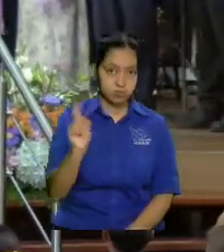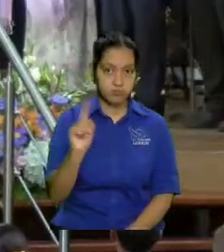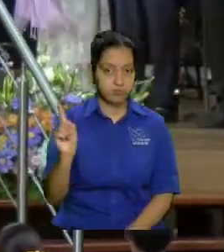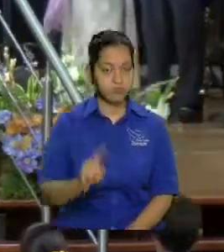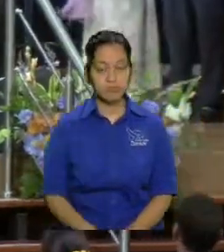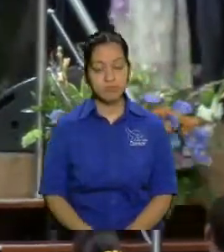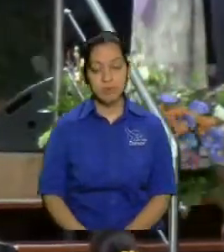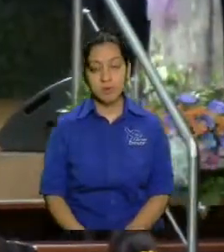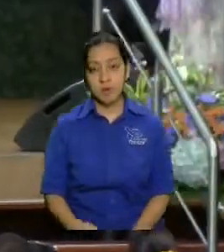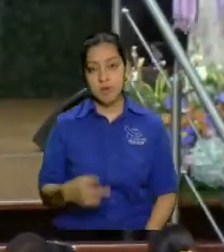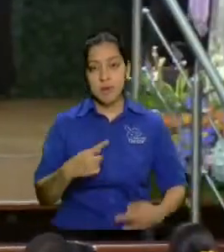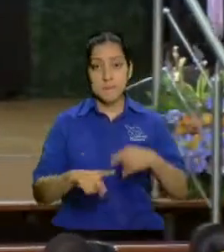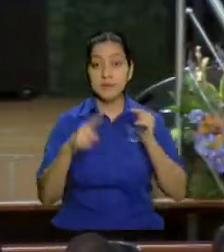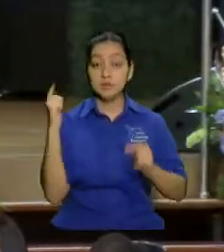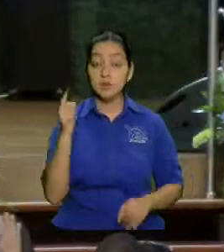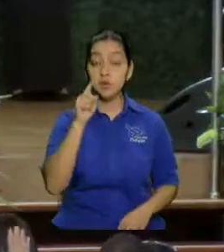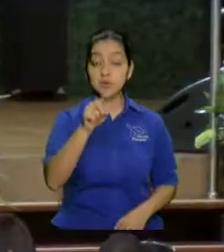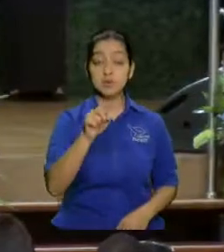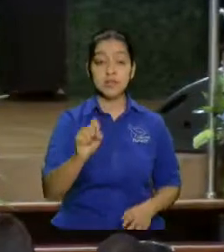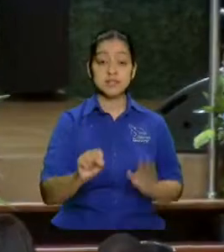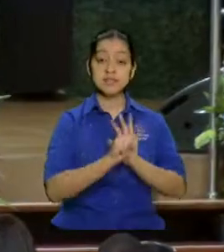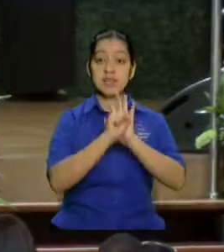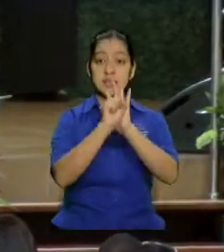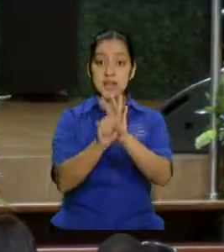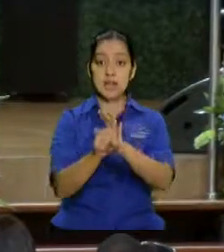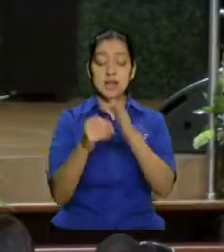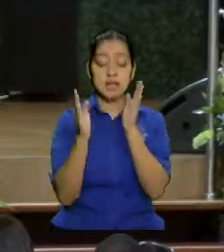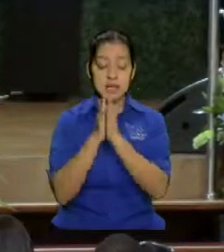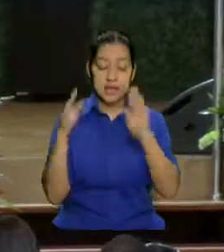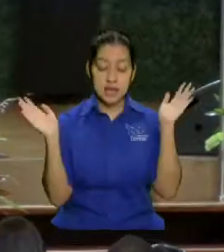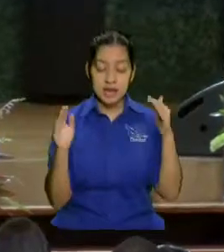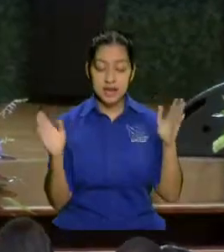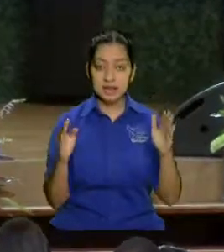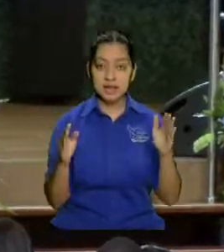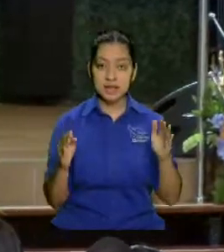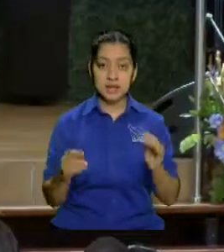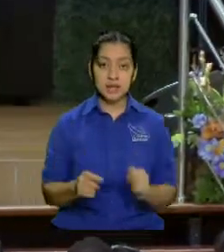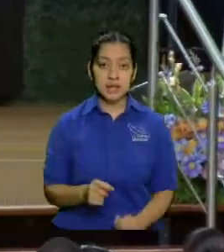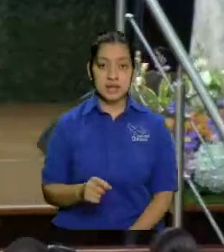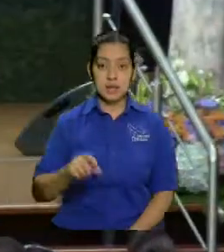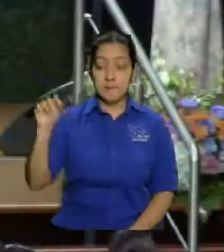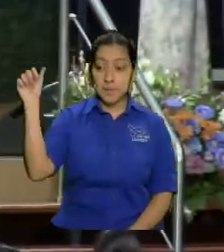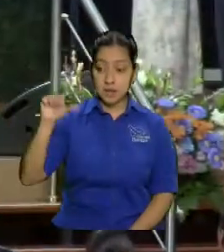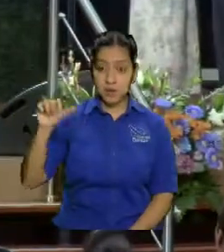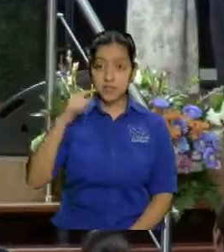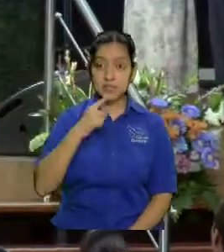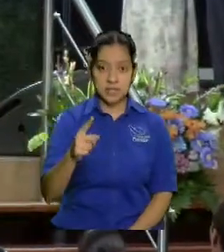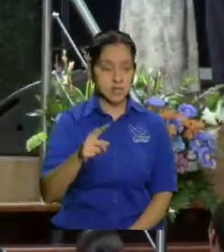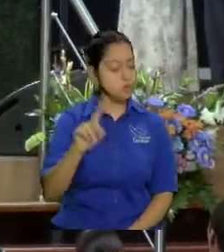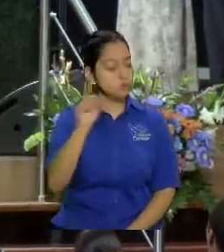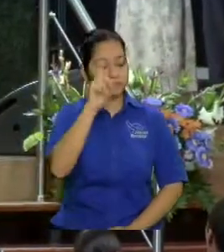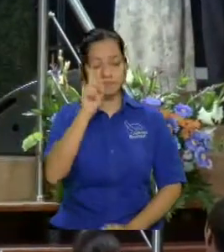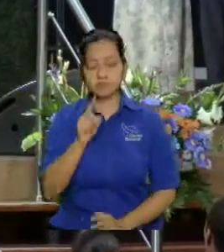pero solo eso era una señal y el ángel destructor decía aquí no y se iba a otro lado